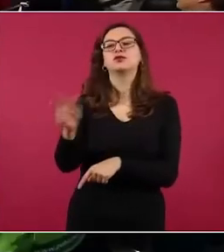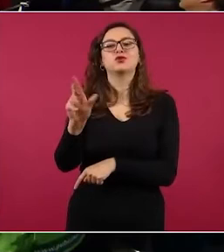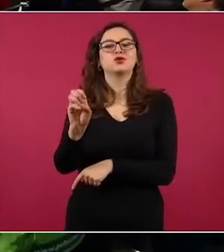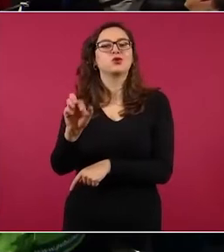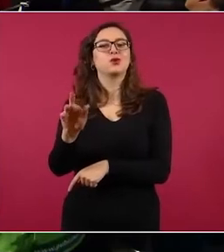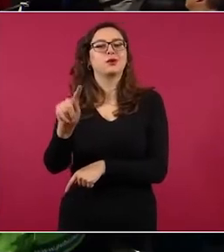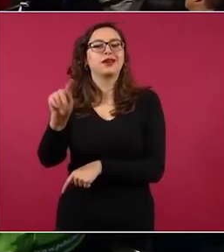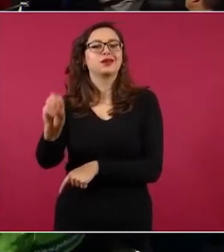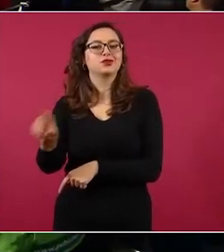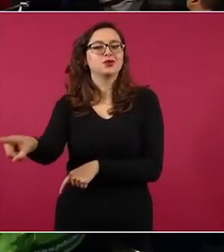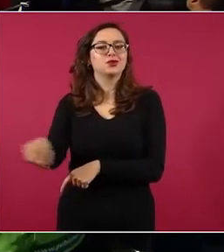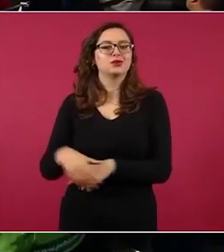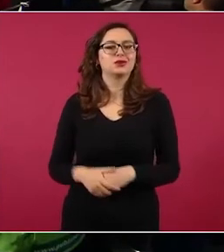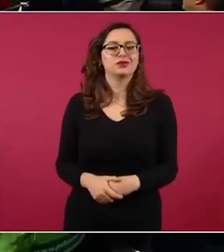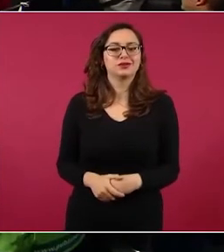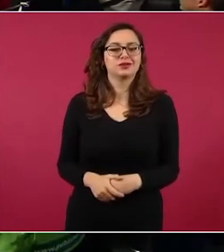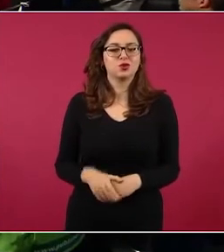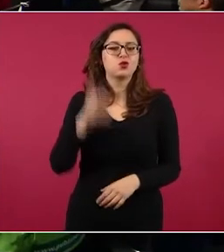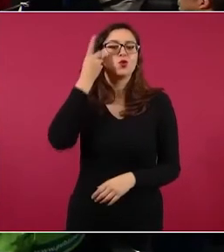que da la vida.